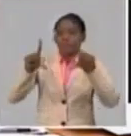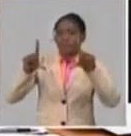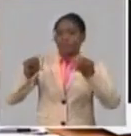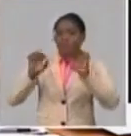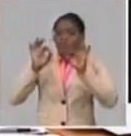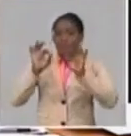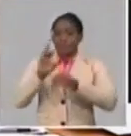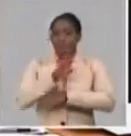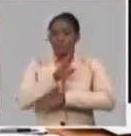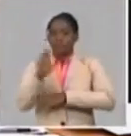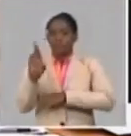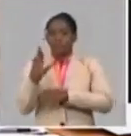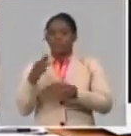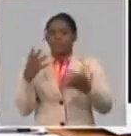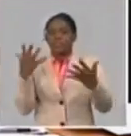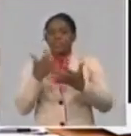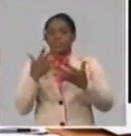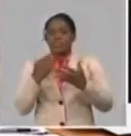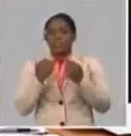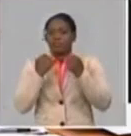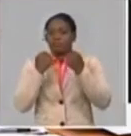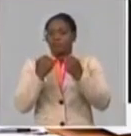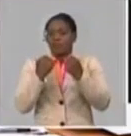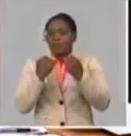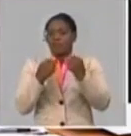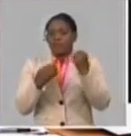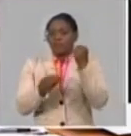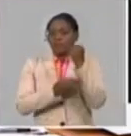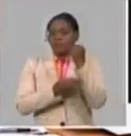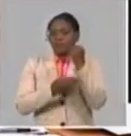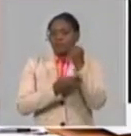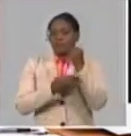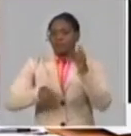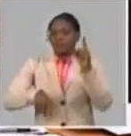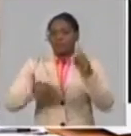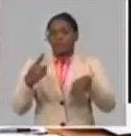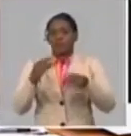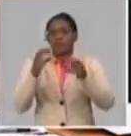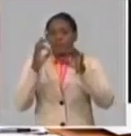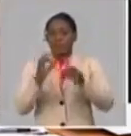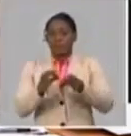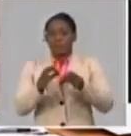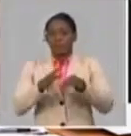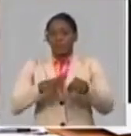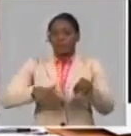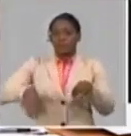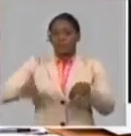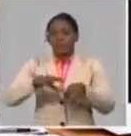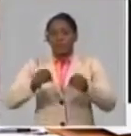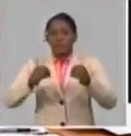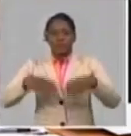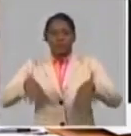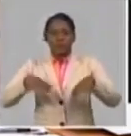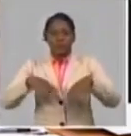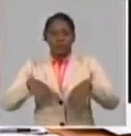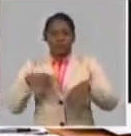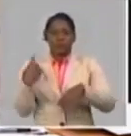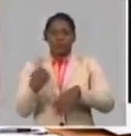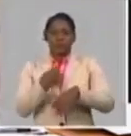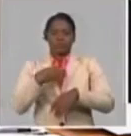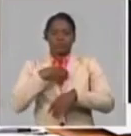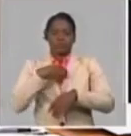su vigencia como arma importante para enfrentar esa plataforma hegemónica que nos tratan de imponer.